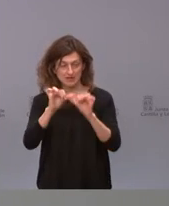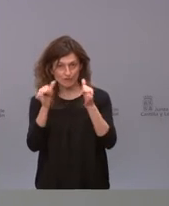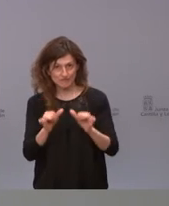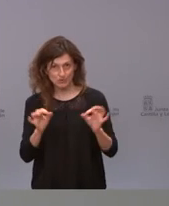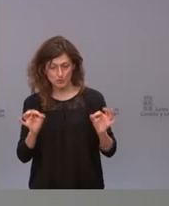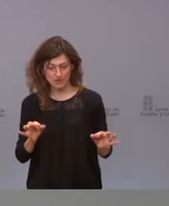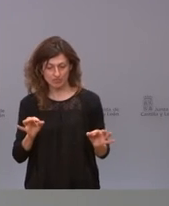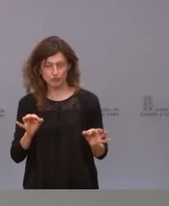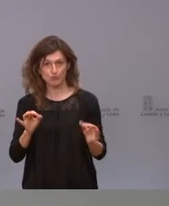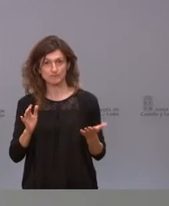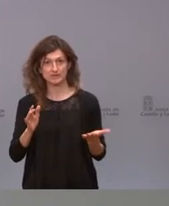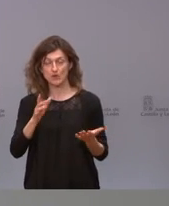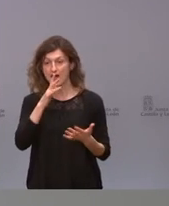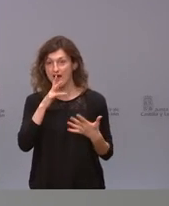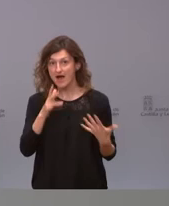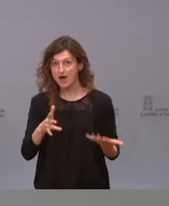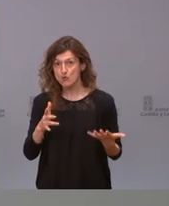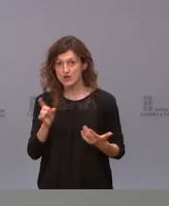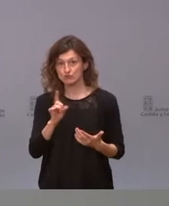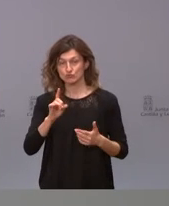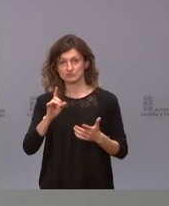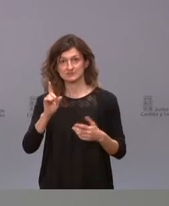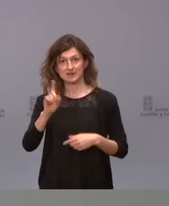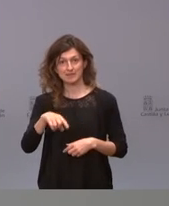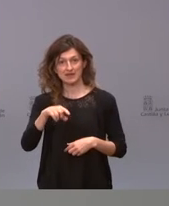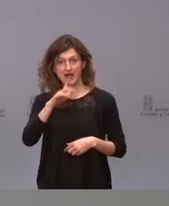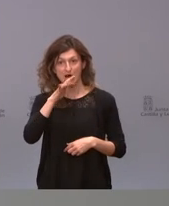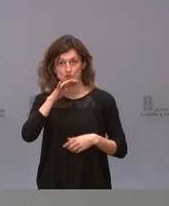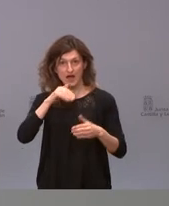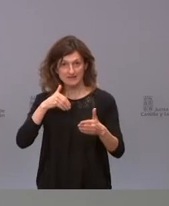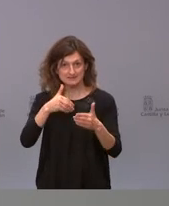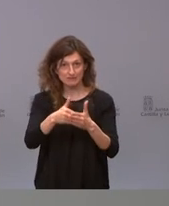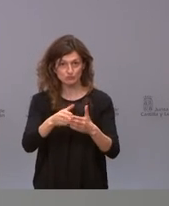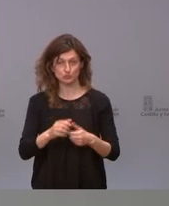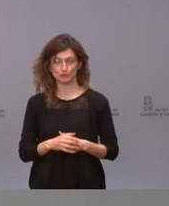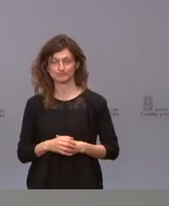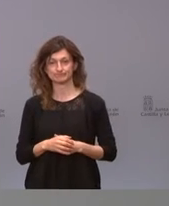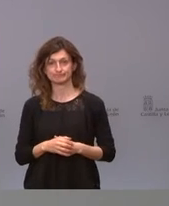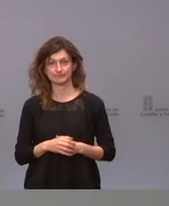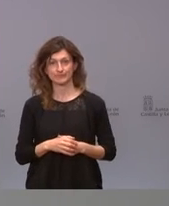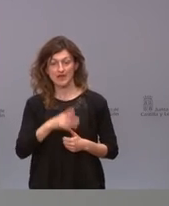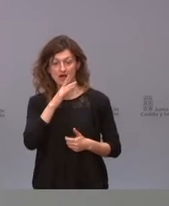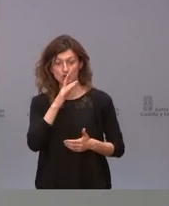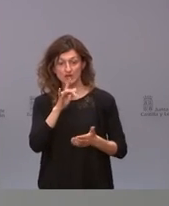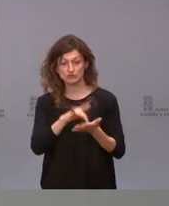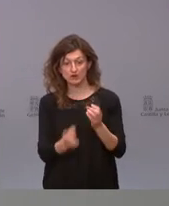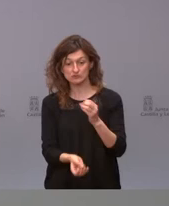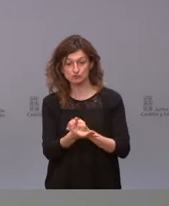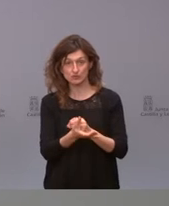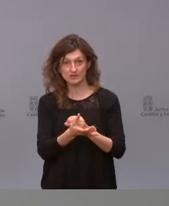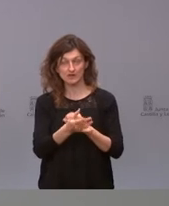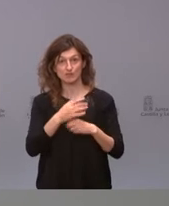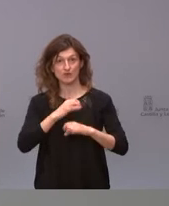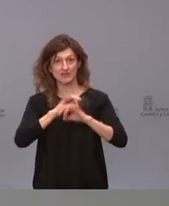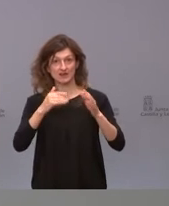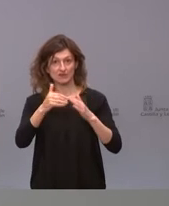a lo mejor ya no tanto para ahora que también sino de aquí al futuro esto nos ha sucedido ahora pero tenemos que tener claro que puede